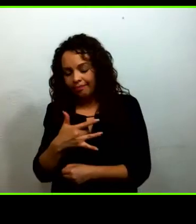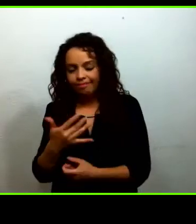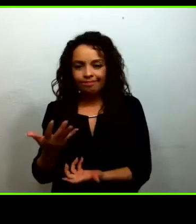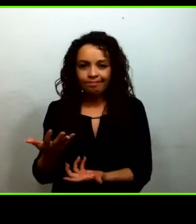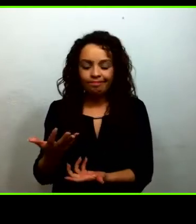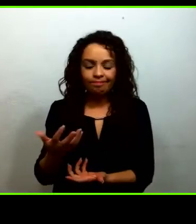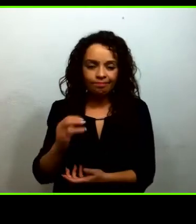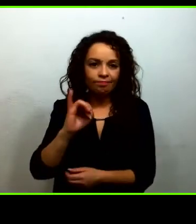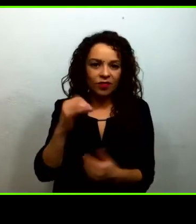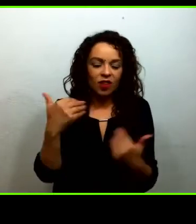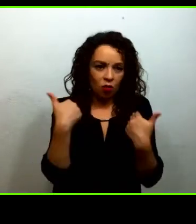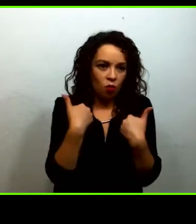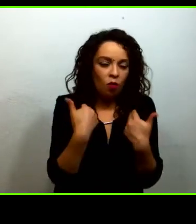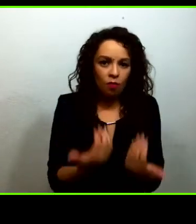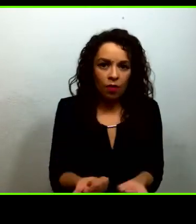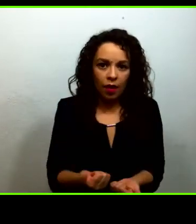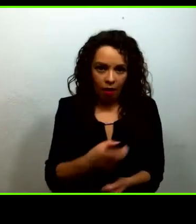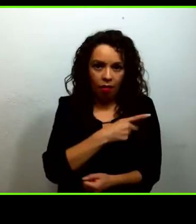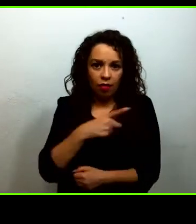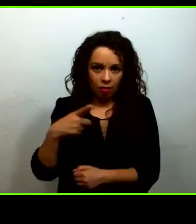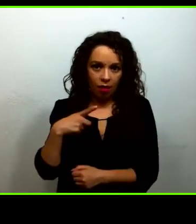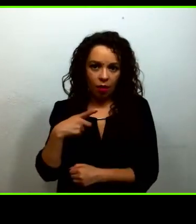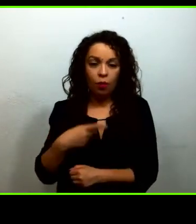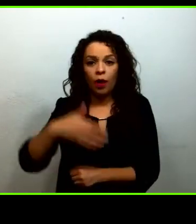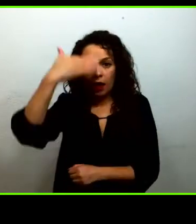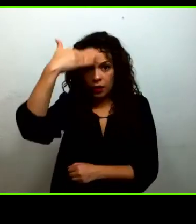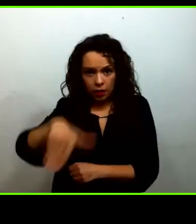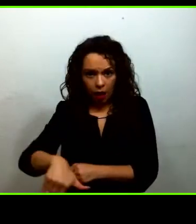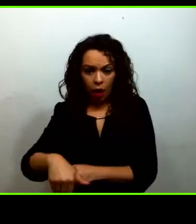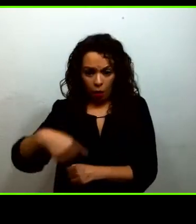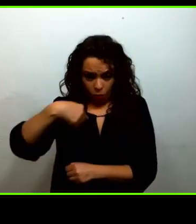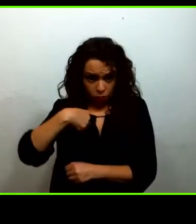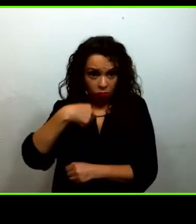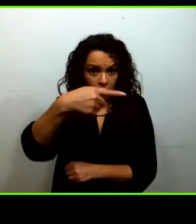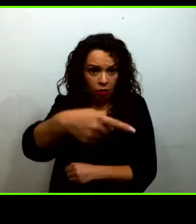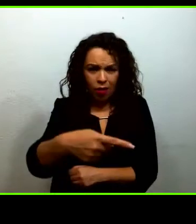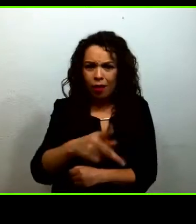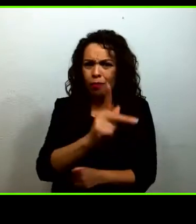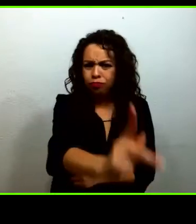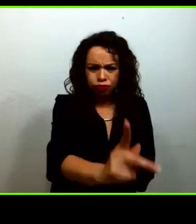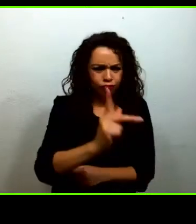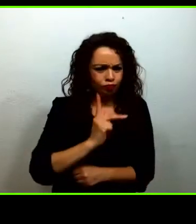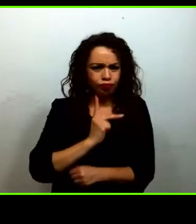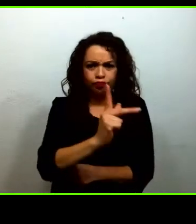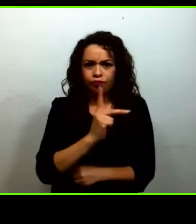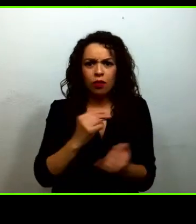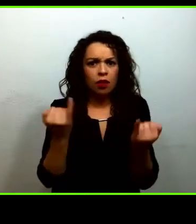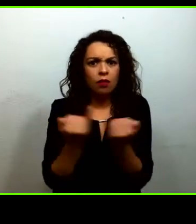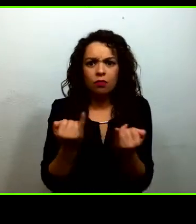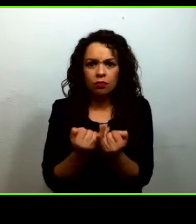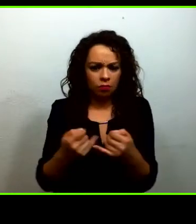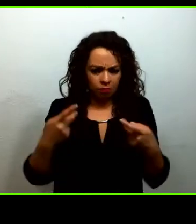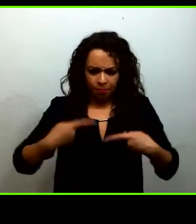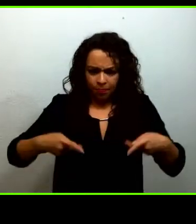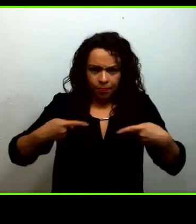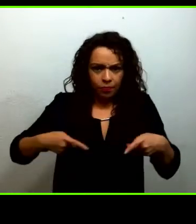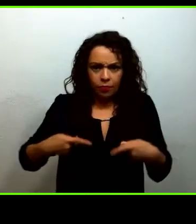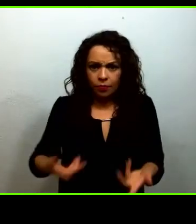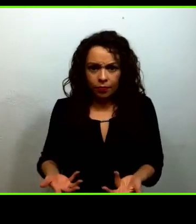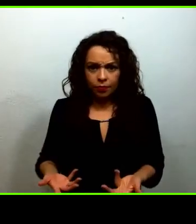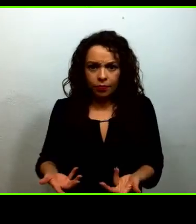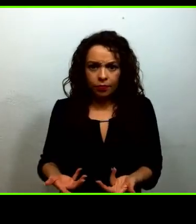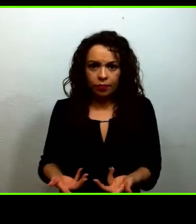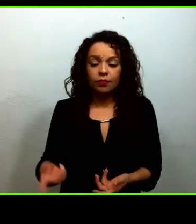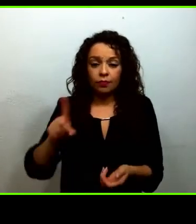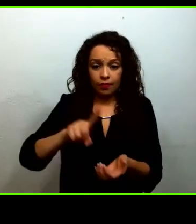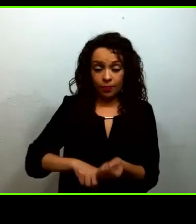Entender y reconocer al otro como igual, respetando diferencias como algo, las diferencias como algo que nos enriquecen, sin